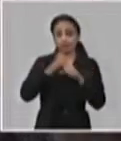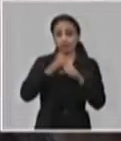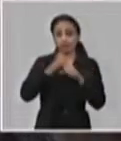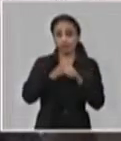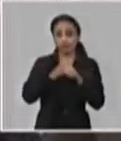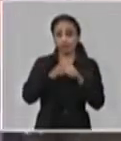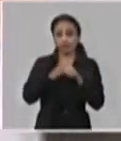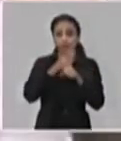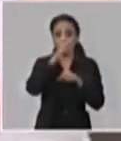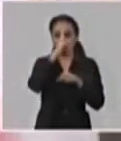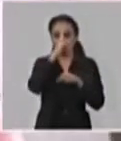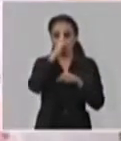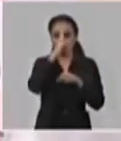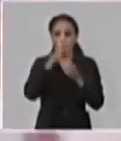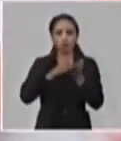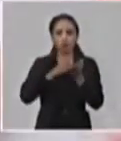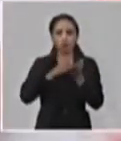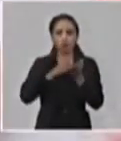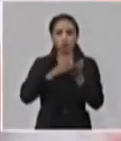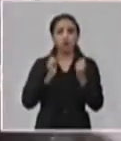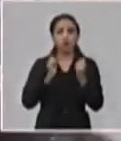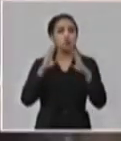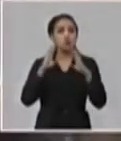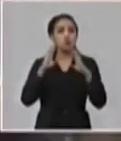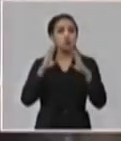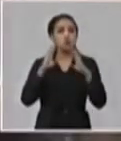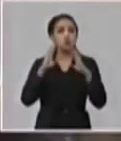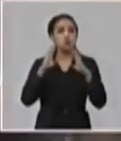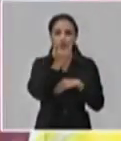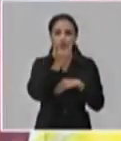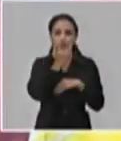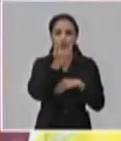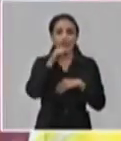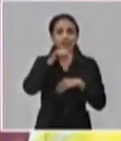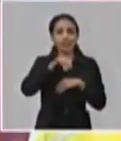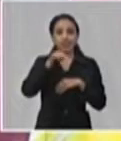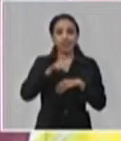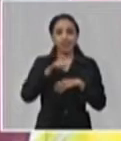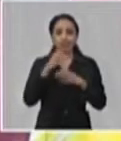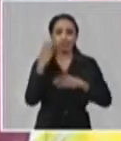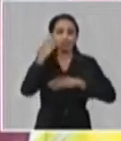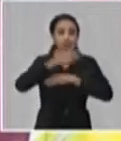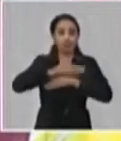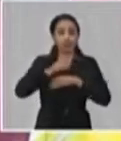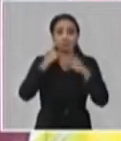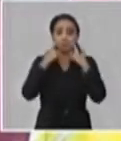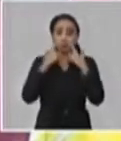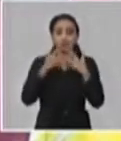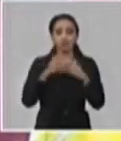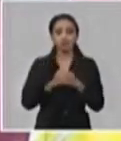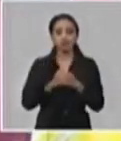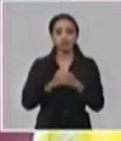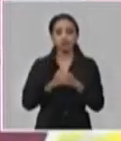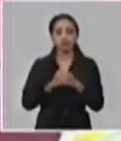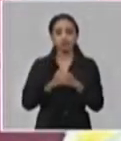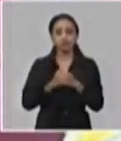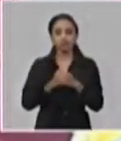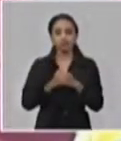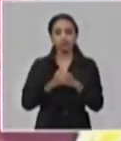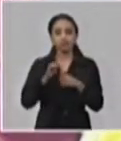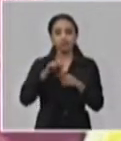seguirlo mejorando y no haya falla en esta barrera tan importante. Y sobre este asunto,